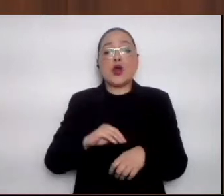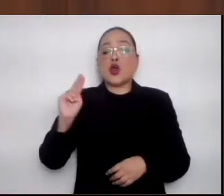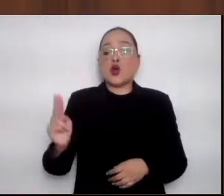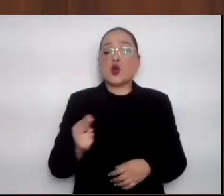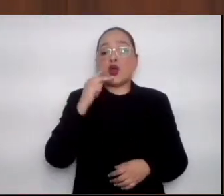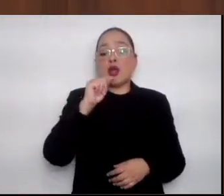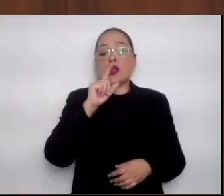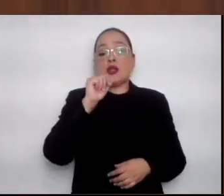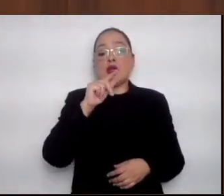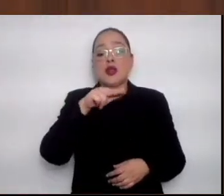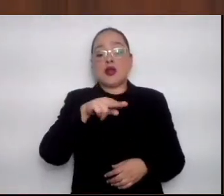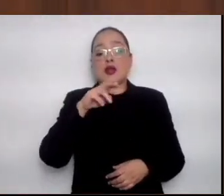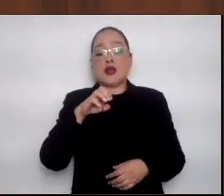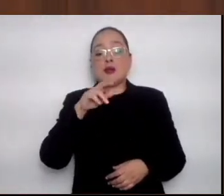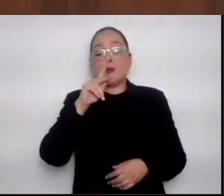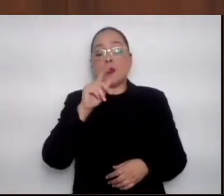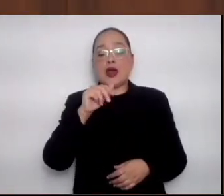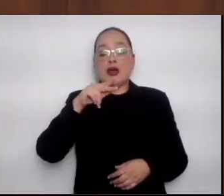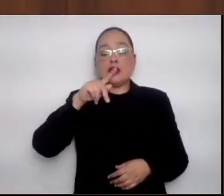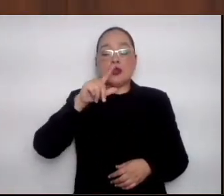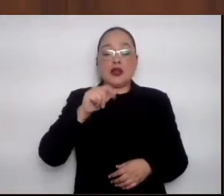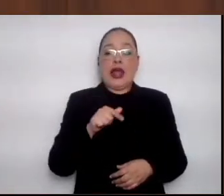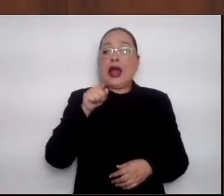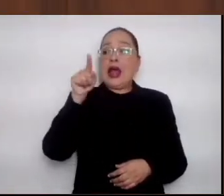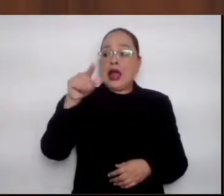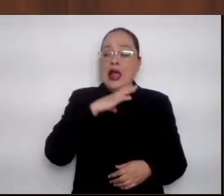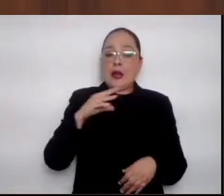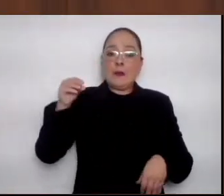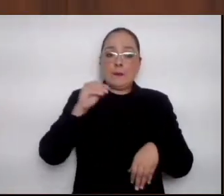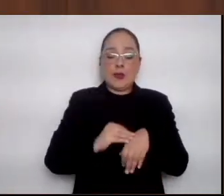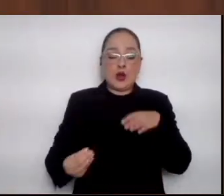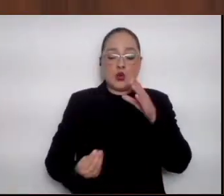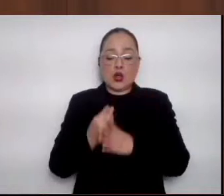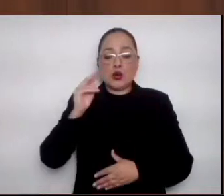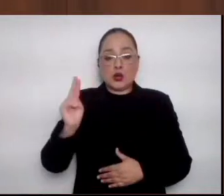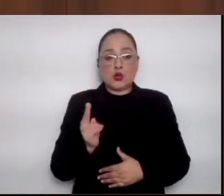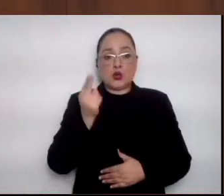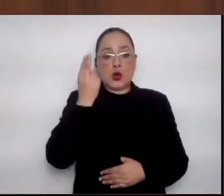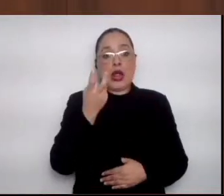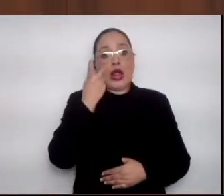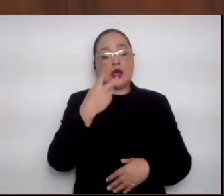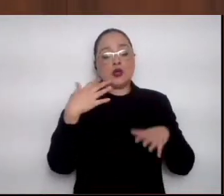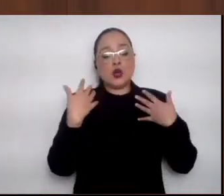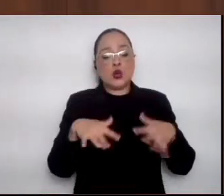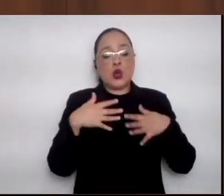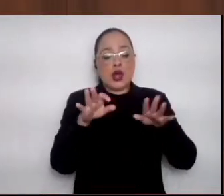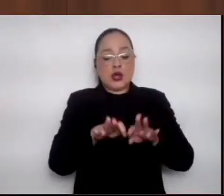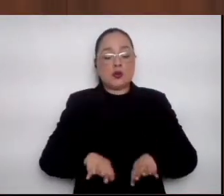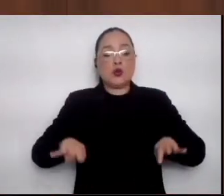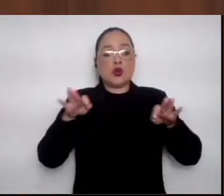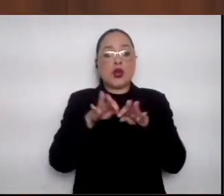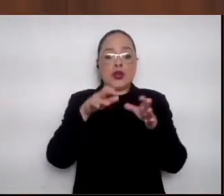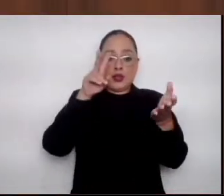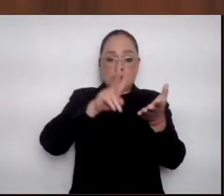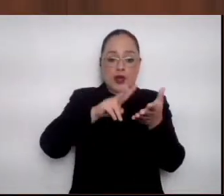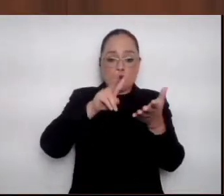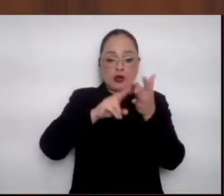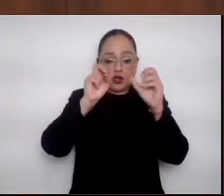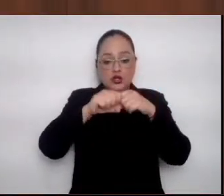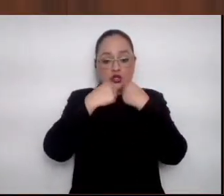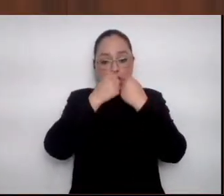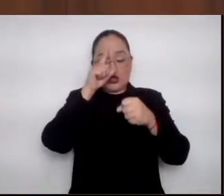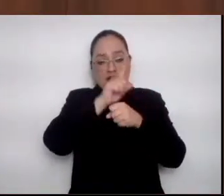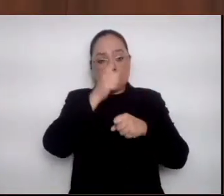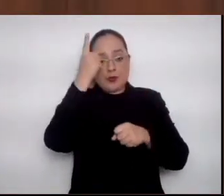zona oriente del propio municipio, y han sido obras que han tenido un enorme impacto social para regenerar los tejidos que